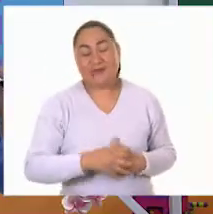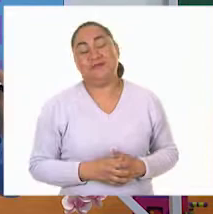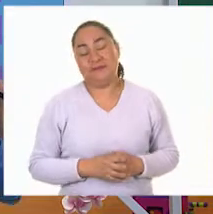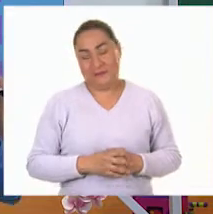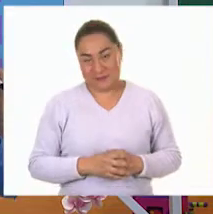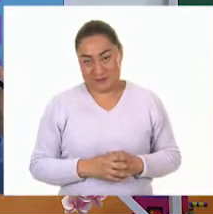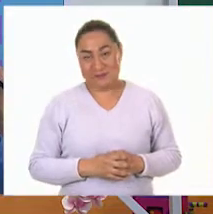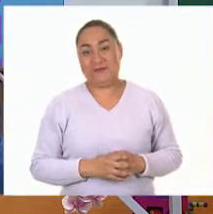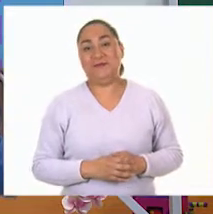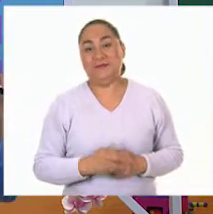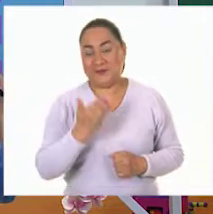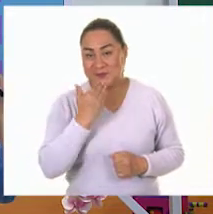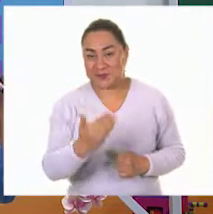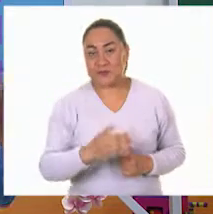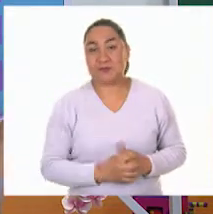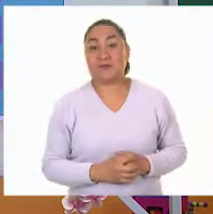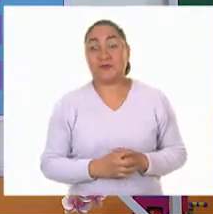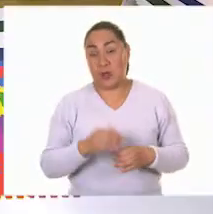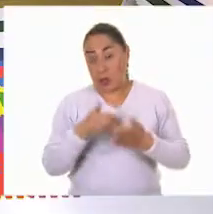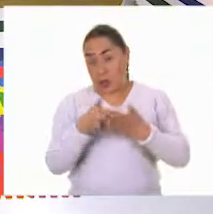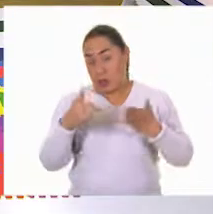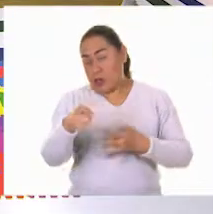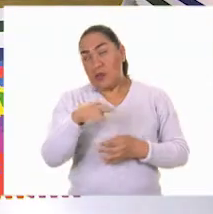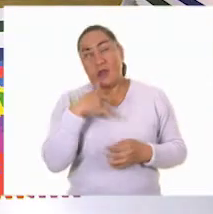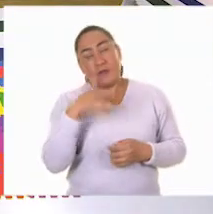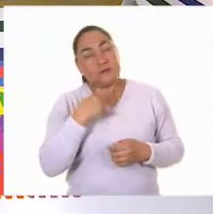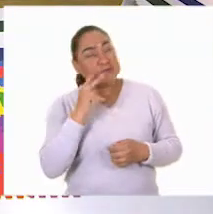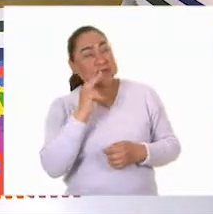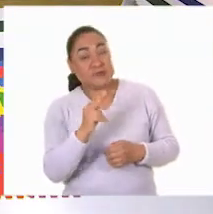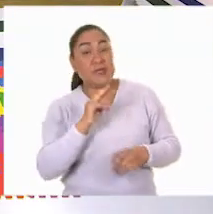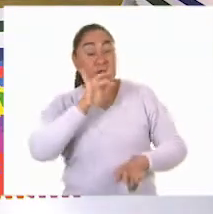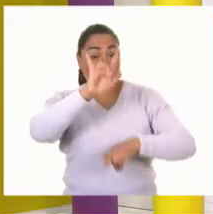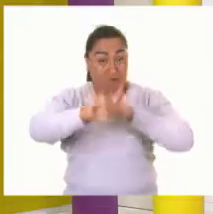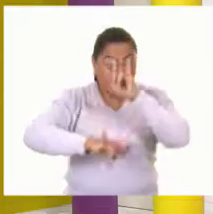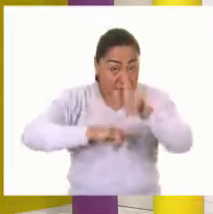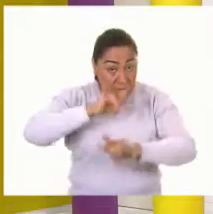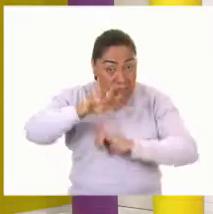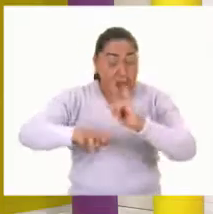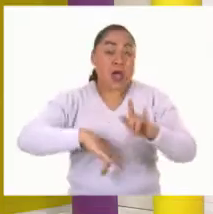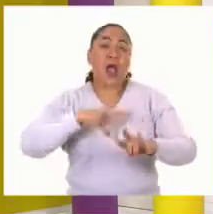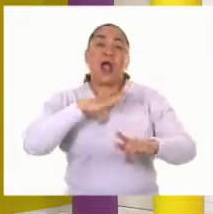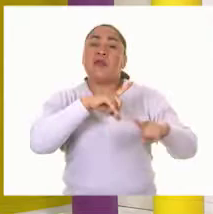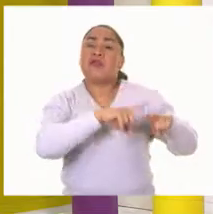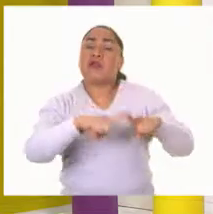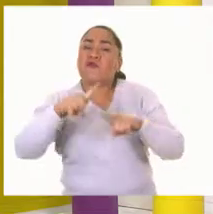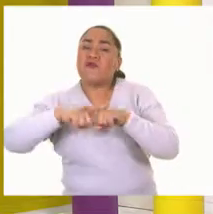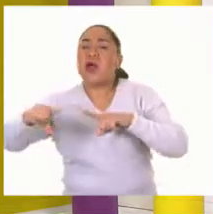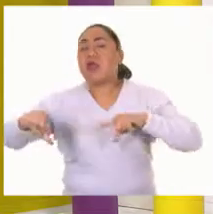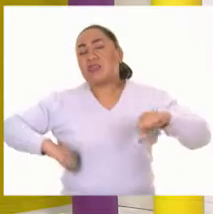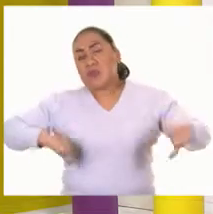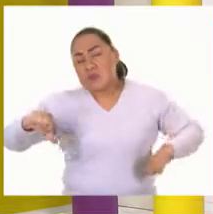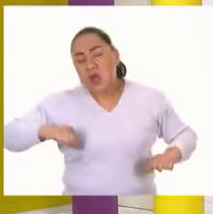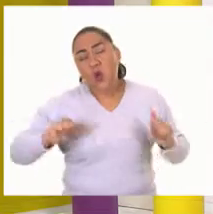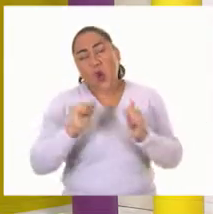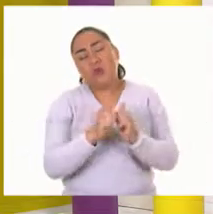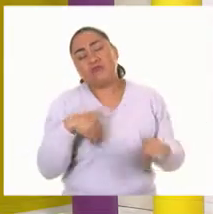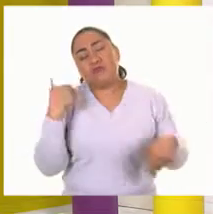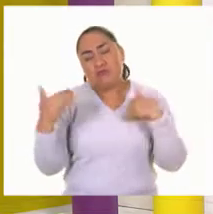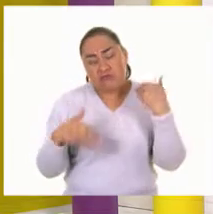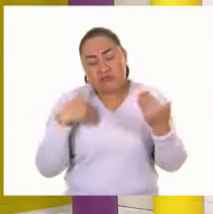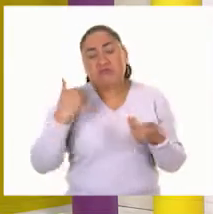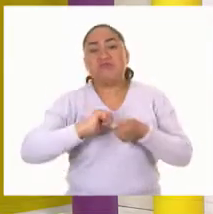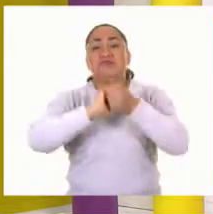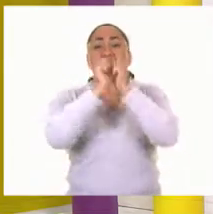falsa muy bien como ustedes pueden ver en la feria podemos realizar diferentes actividades recreativas y todas ellas pueden